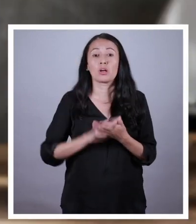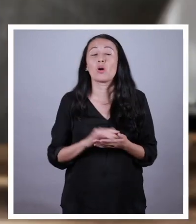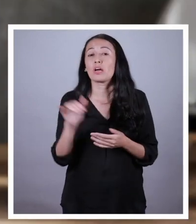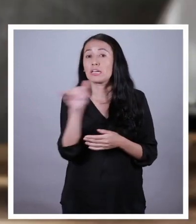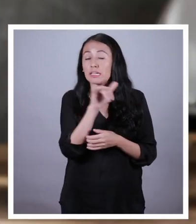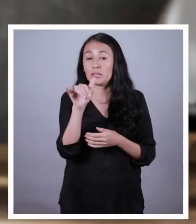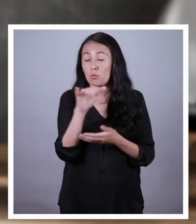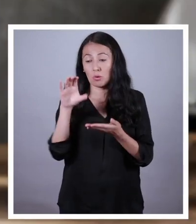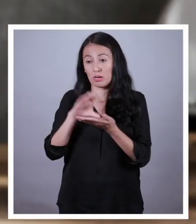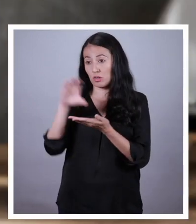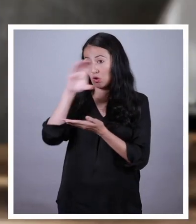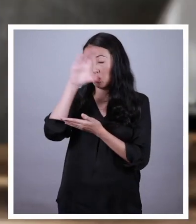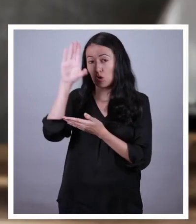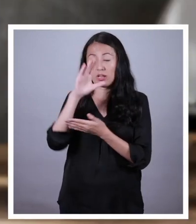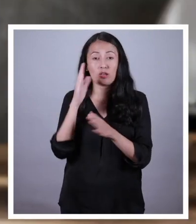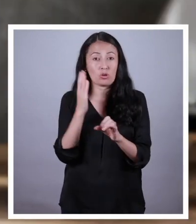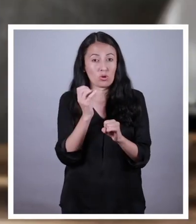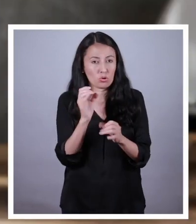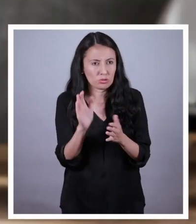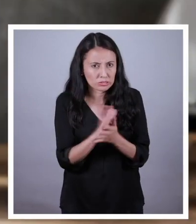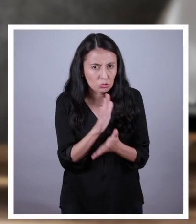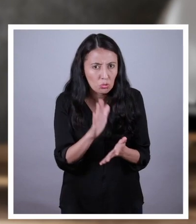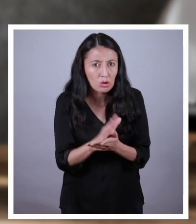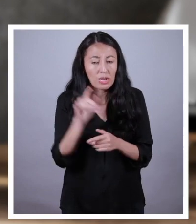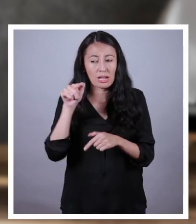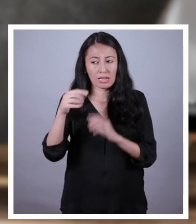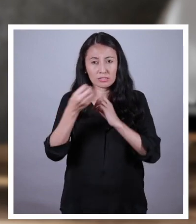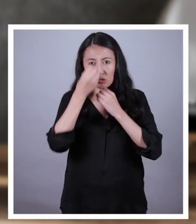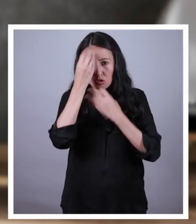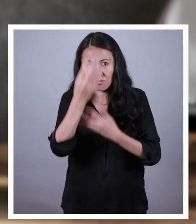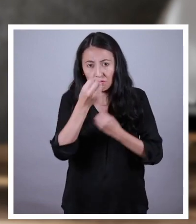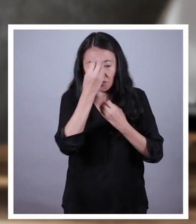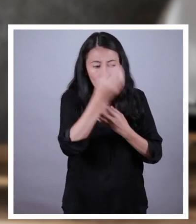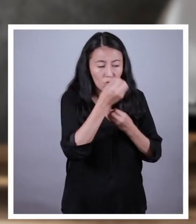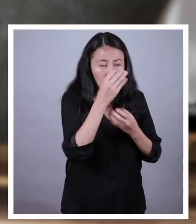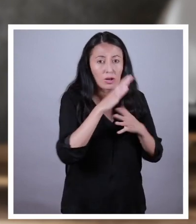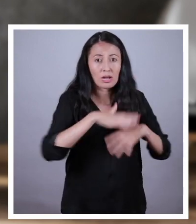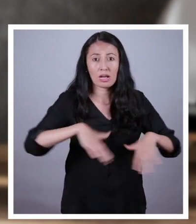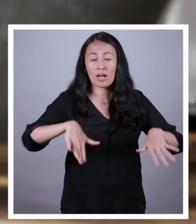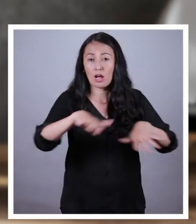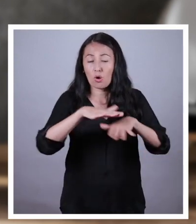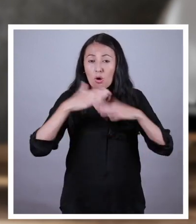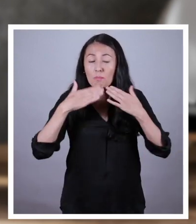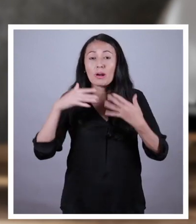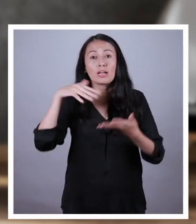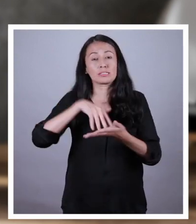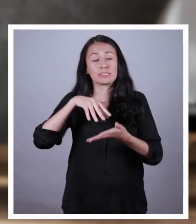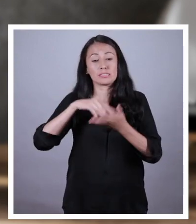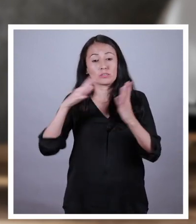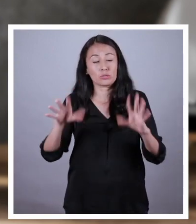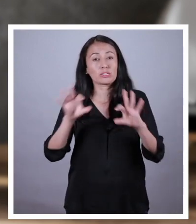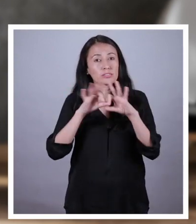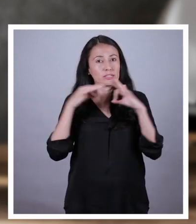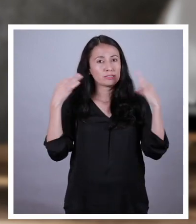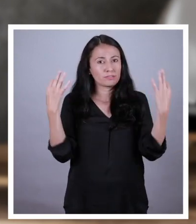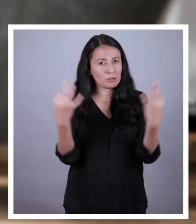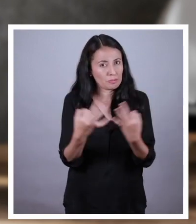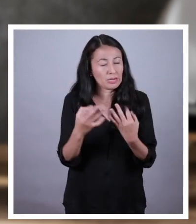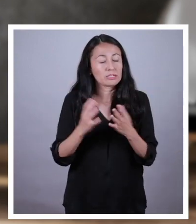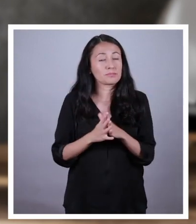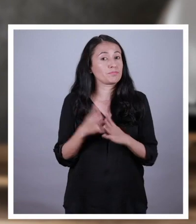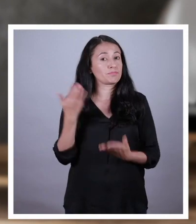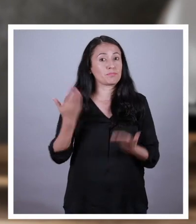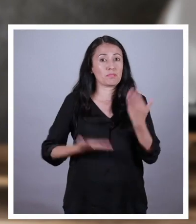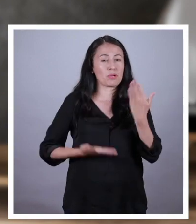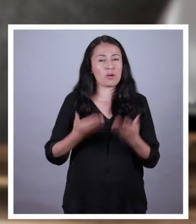centro y de cada maestra y profesor transmitirlo a las y los estudiantes Y a las familias para que de este modo puedan saber